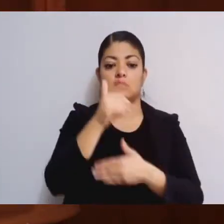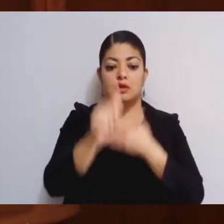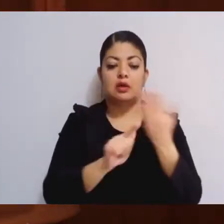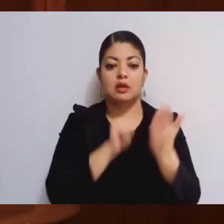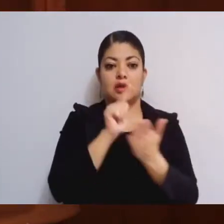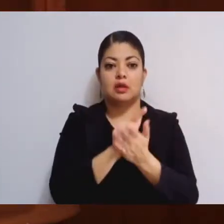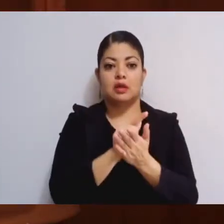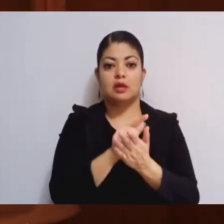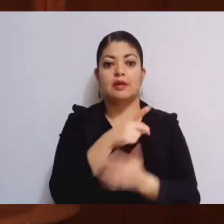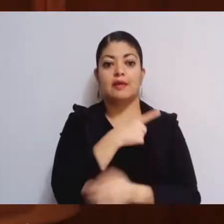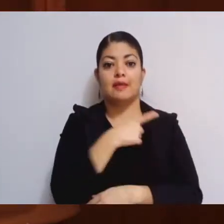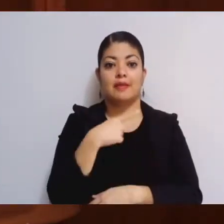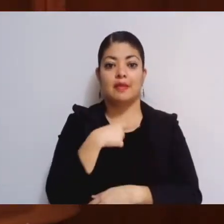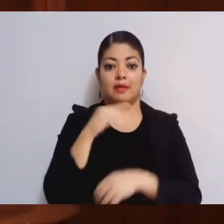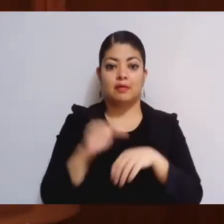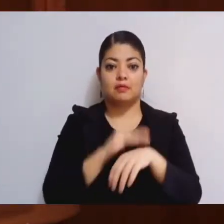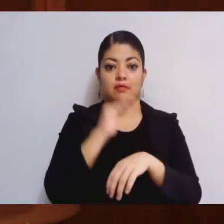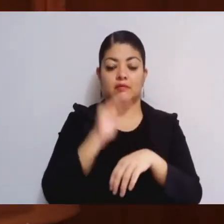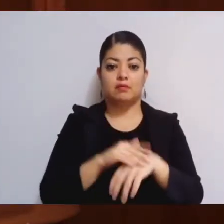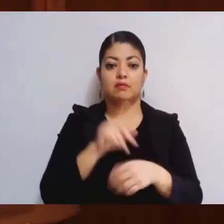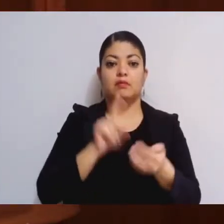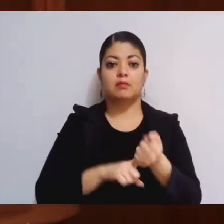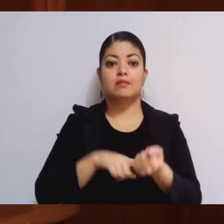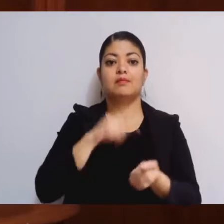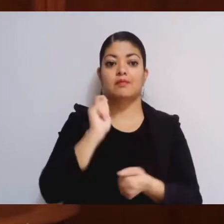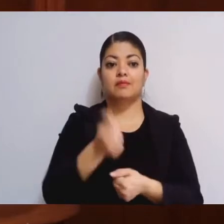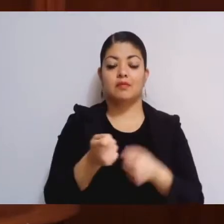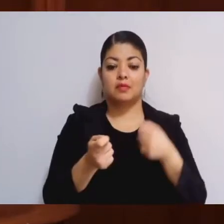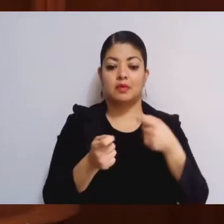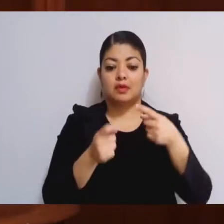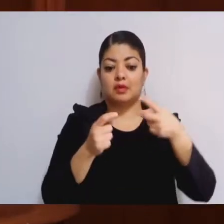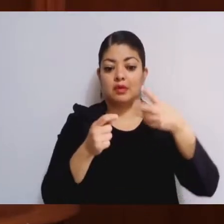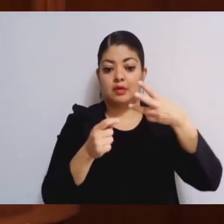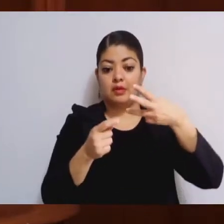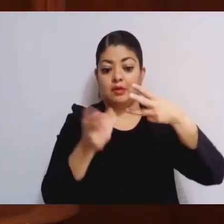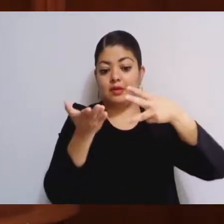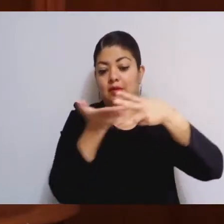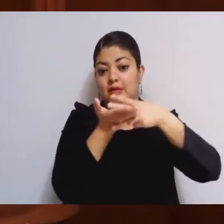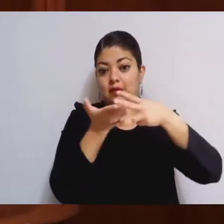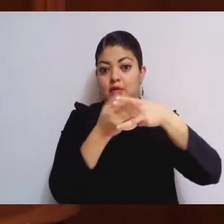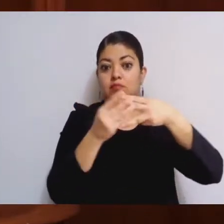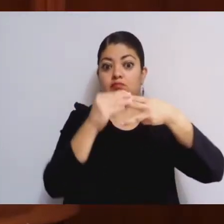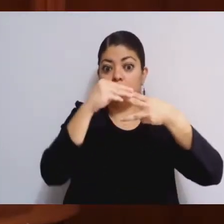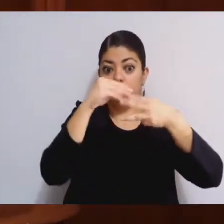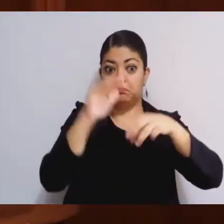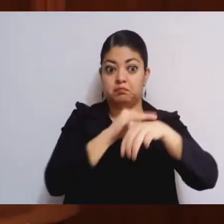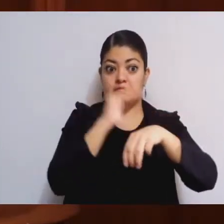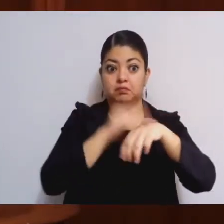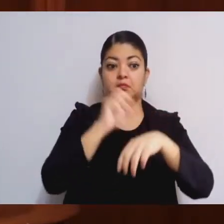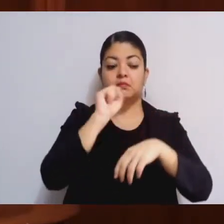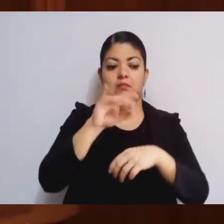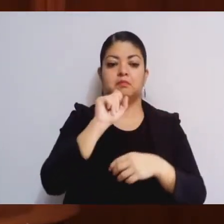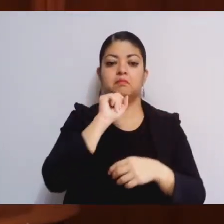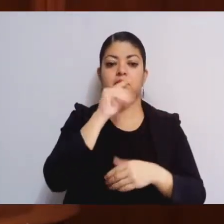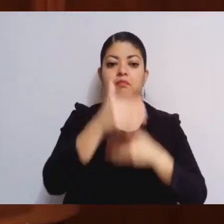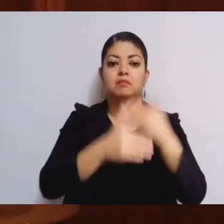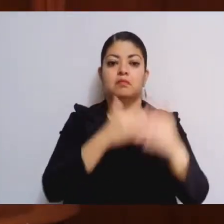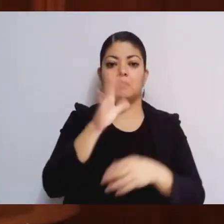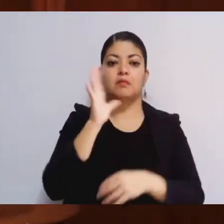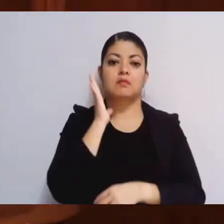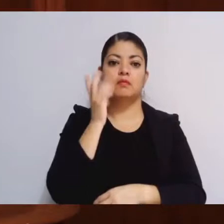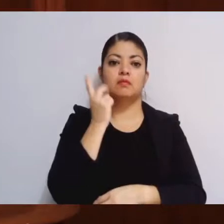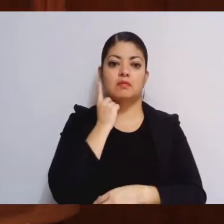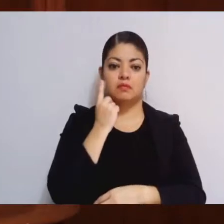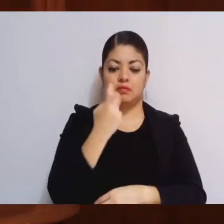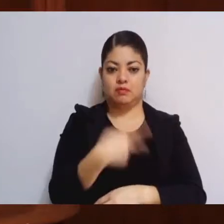la cual deberá ser aprobada por las dos terceras partes de los miembros presentes en el Pleno de la Legislatura del Estado.